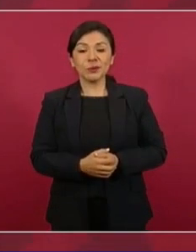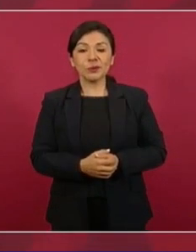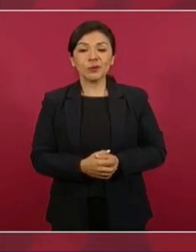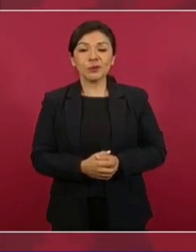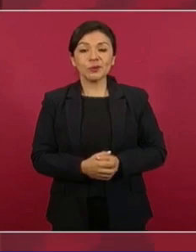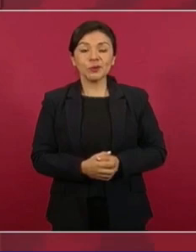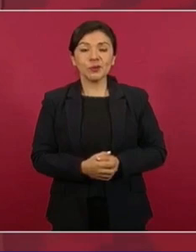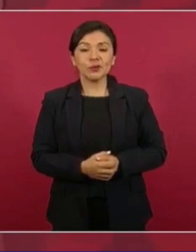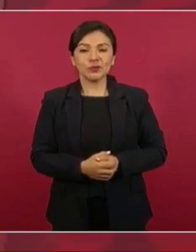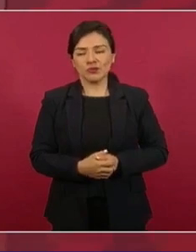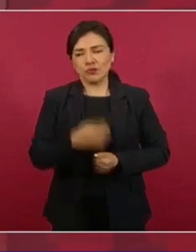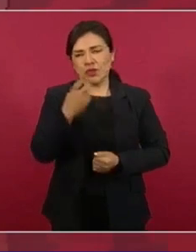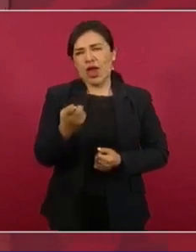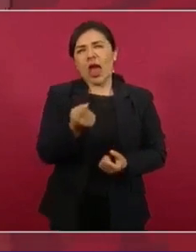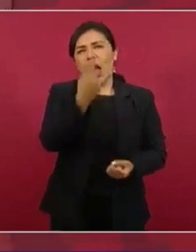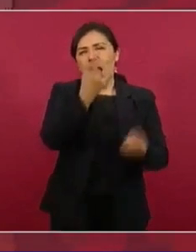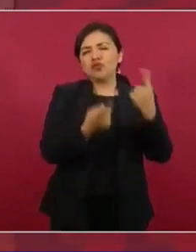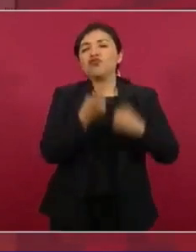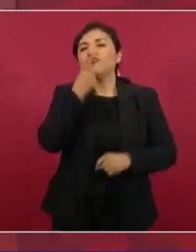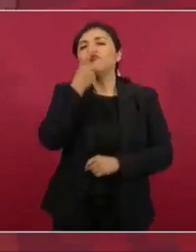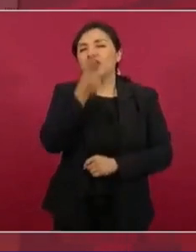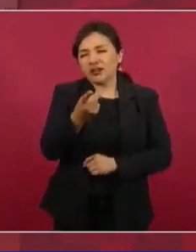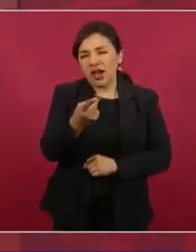aunque no estoy de acuerdo del todo,